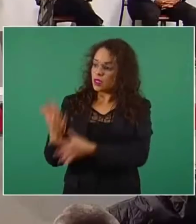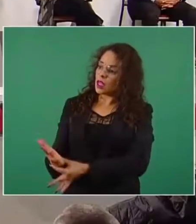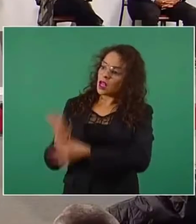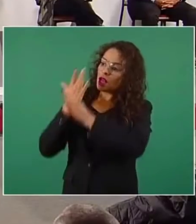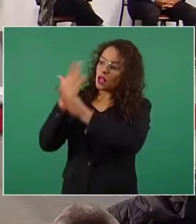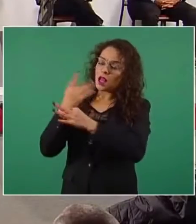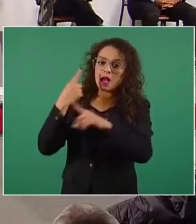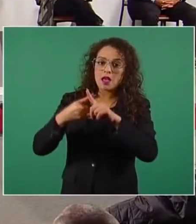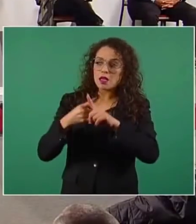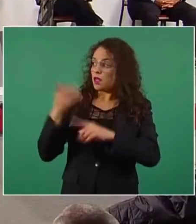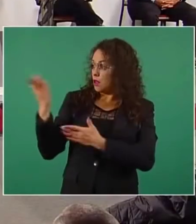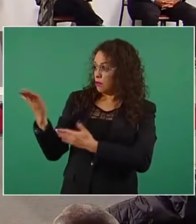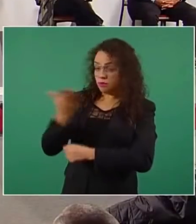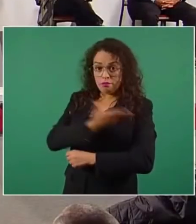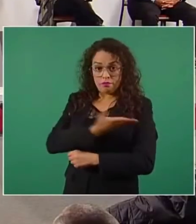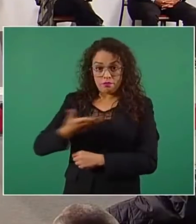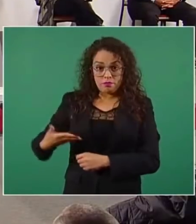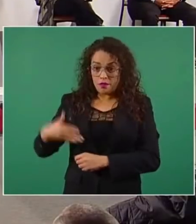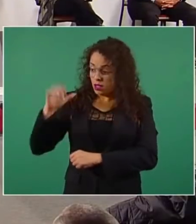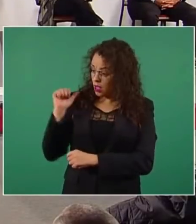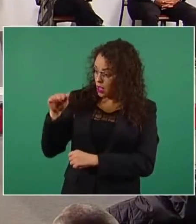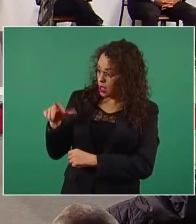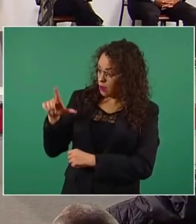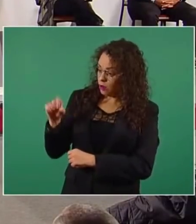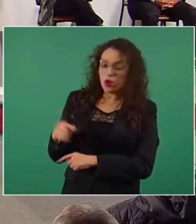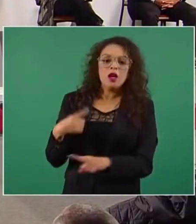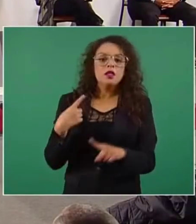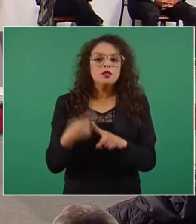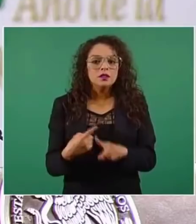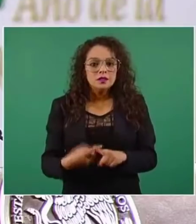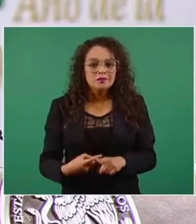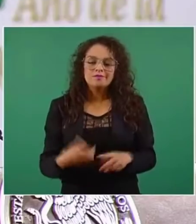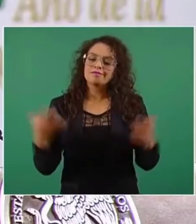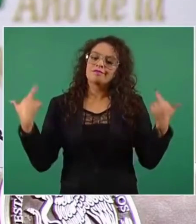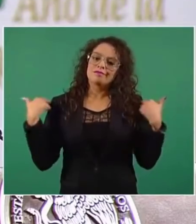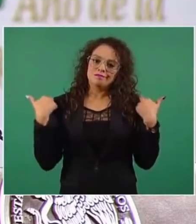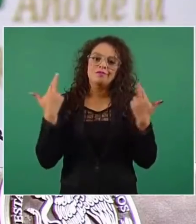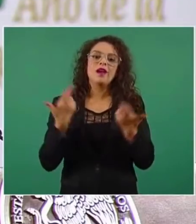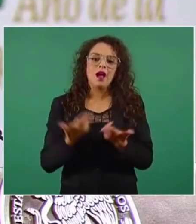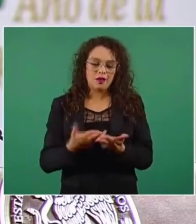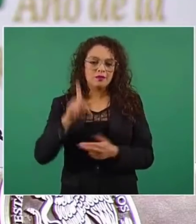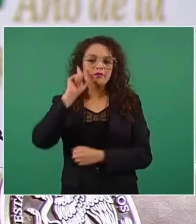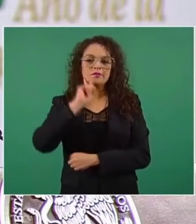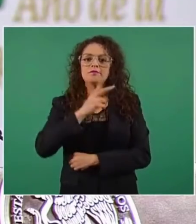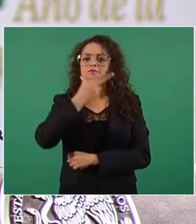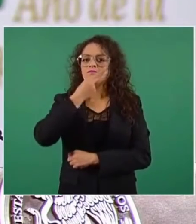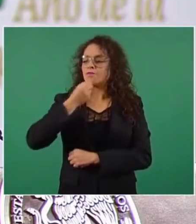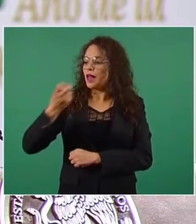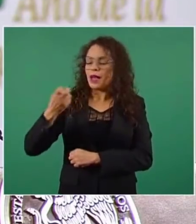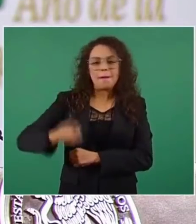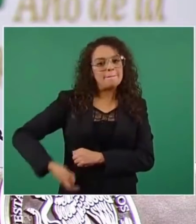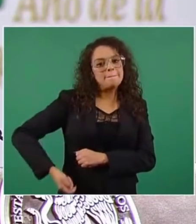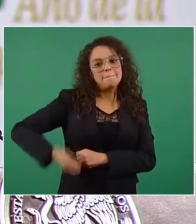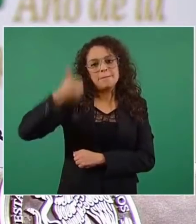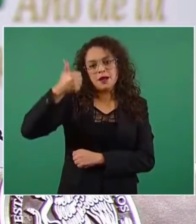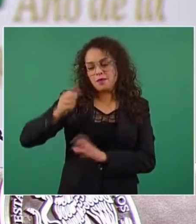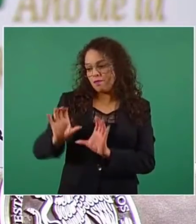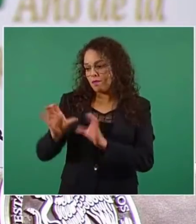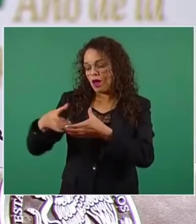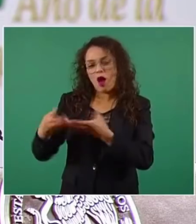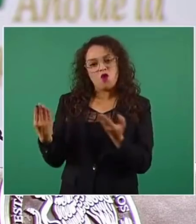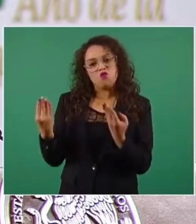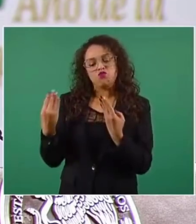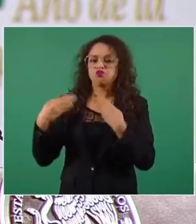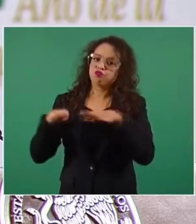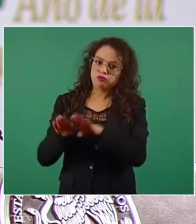fuimos precisamente las maestras y los maestros. También, por su